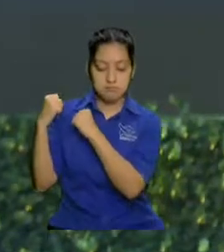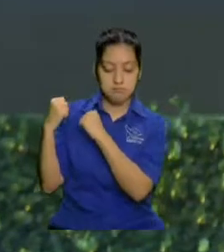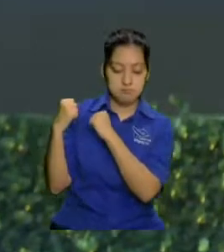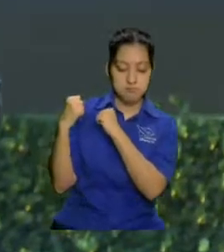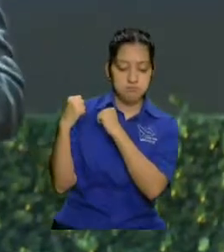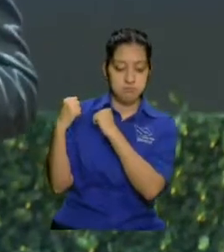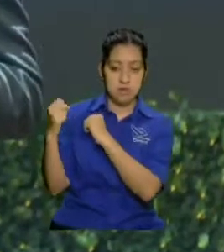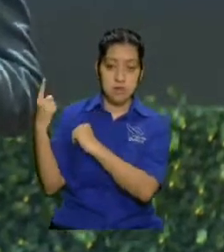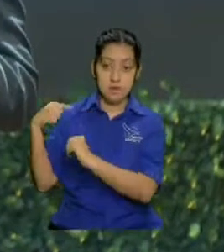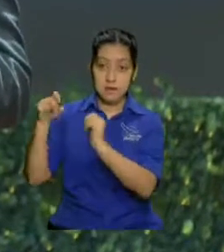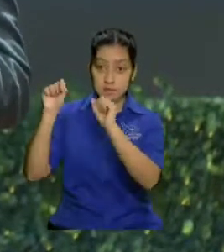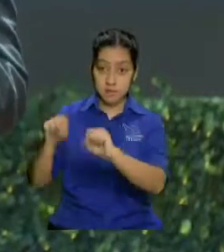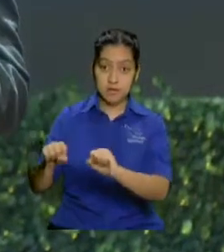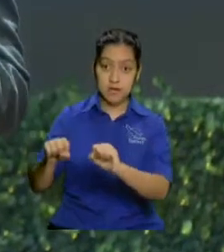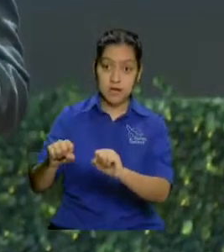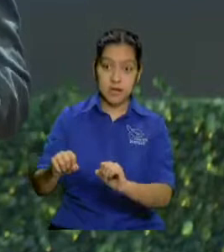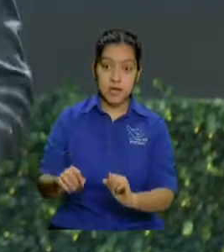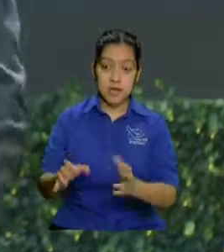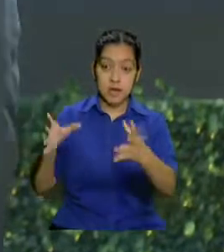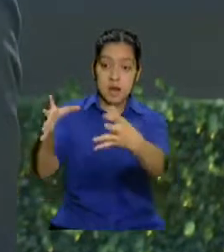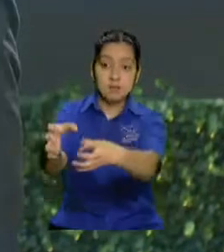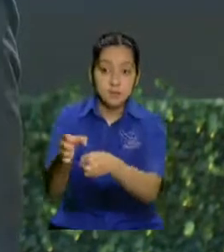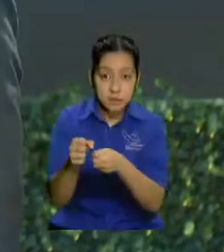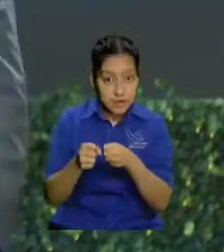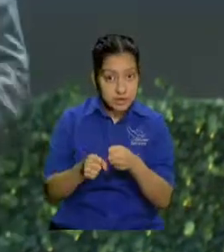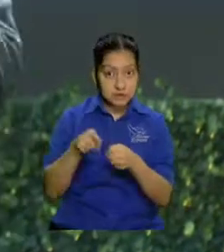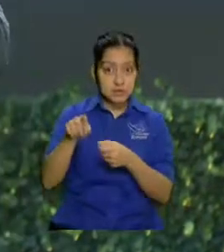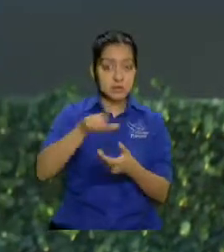para apoderarse espiritualmente de esas regiones